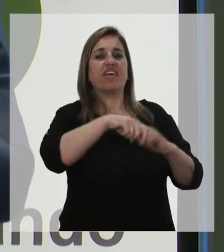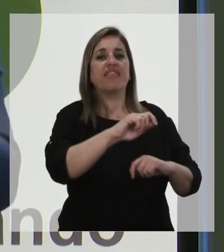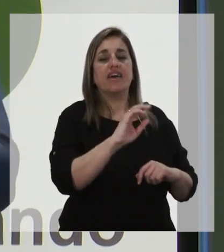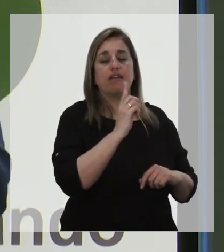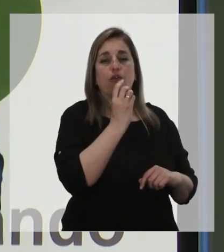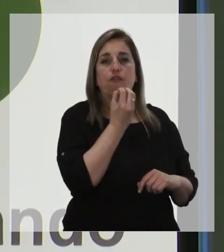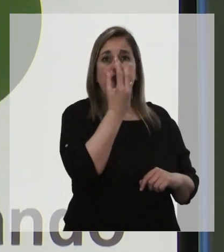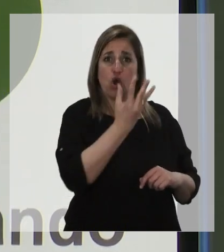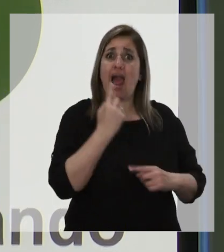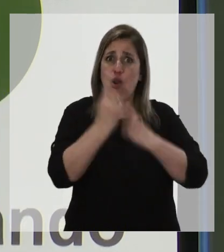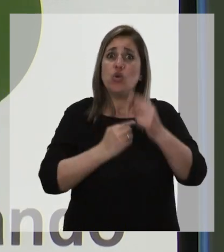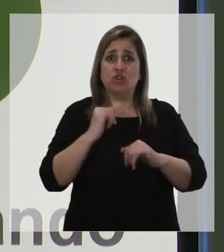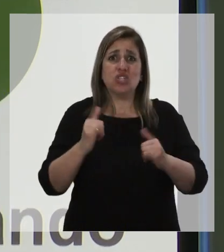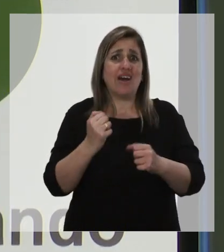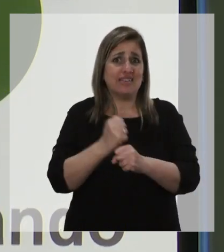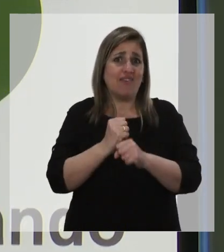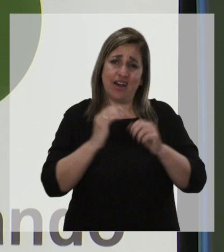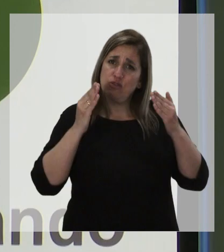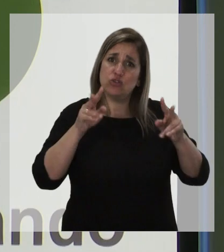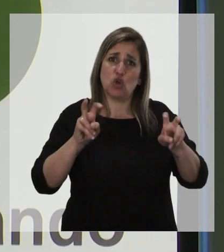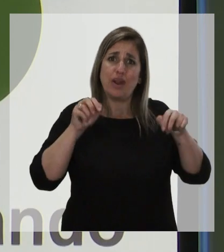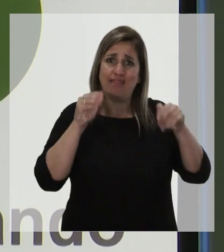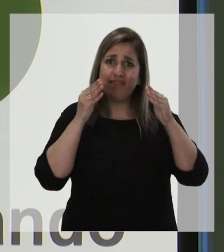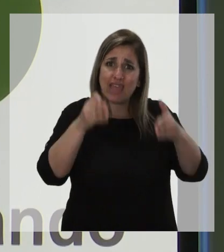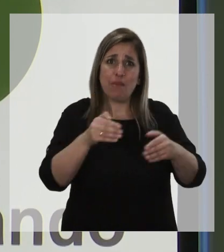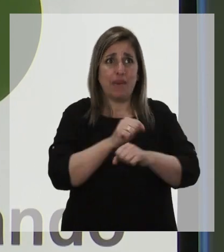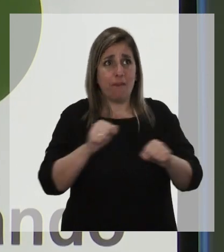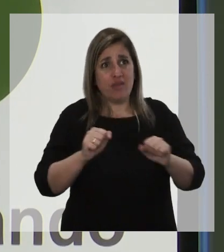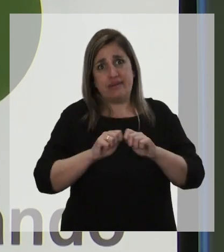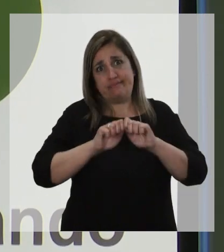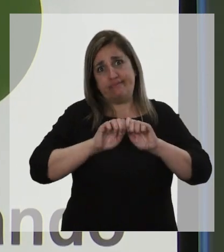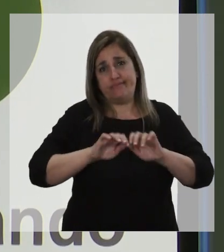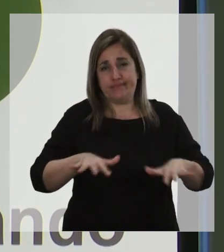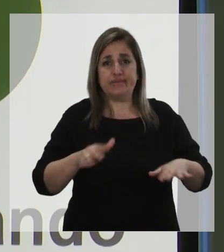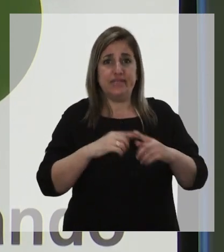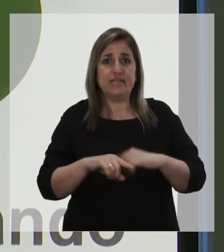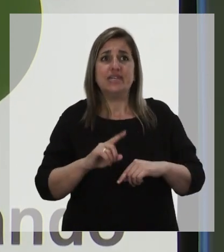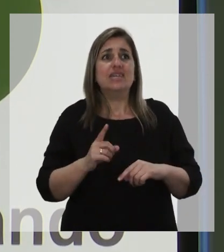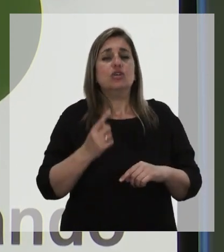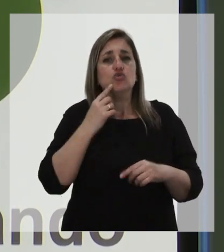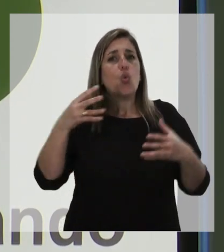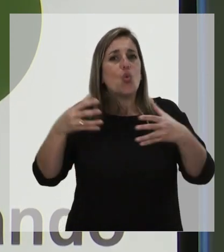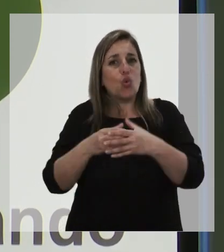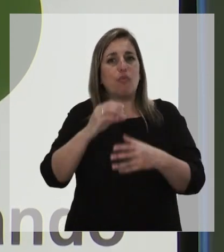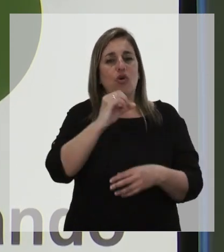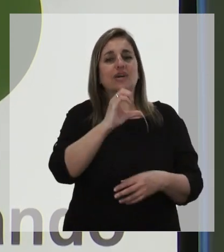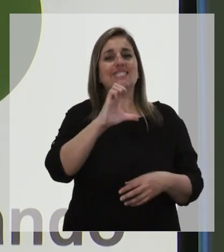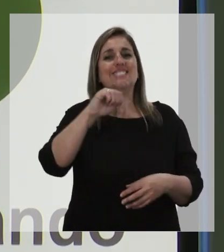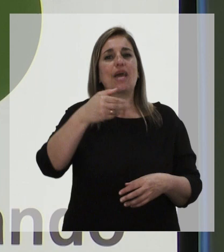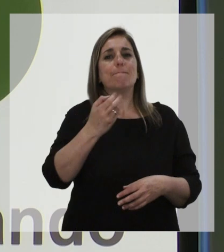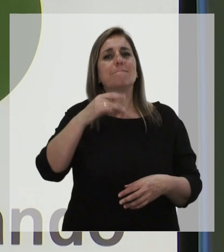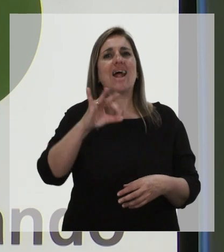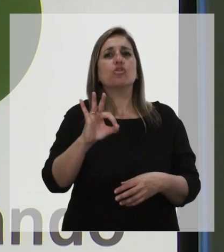Y yo sé que Lalo y otra gente está trabajando fuertemente en ese tema. Entonces, Sembrando no es solo